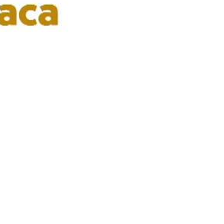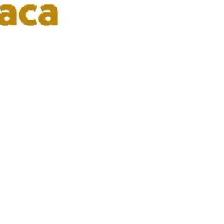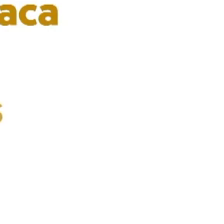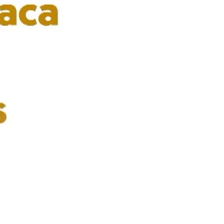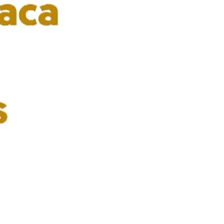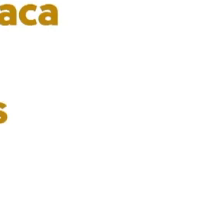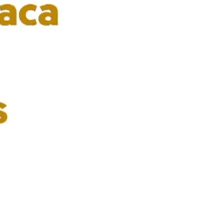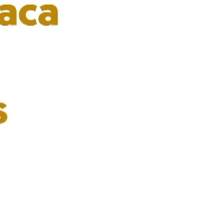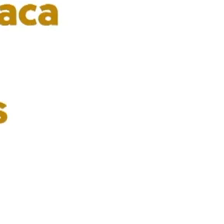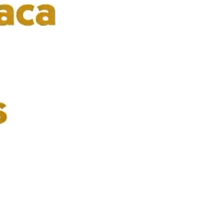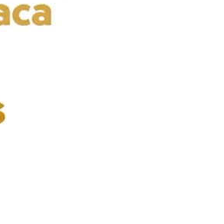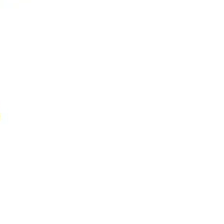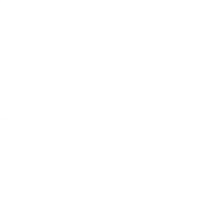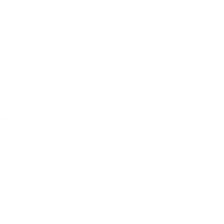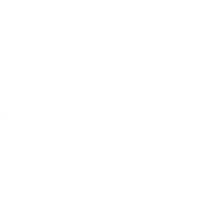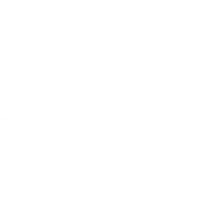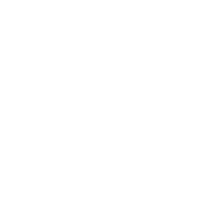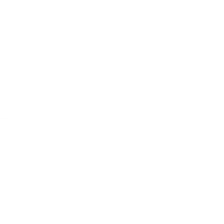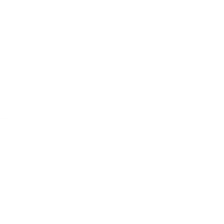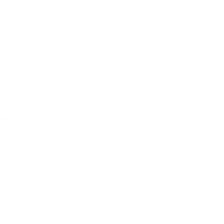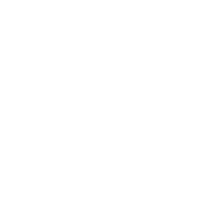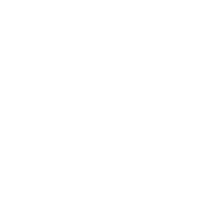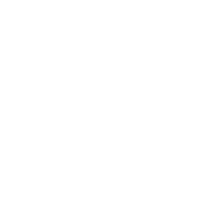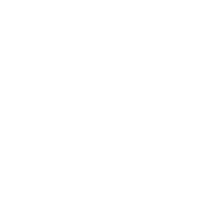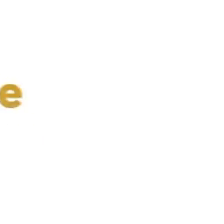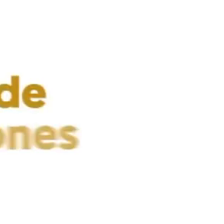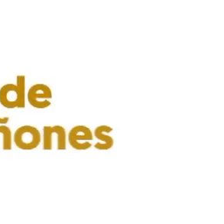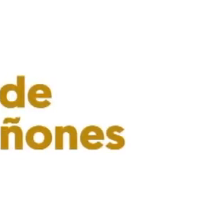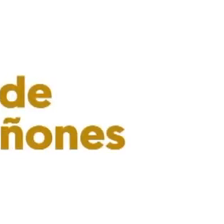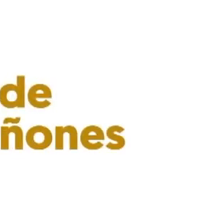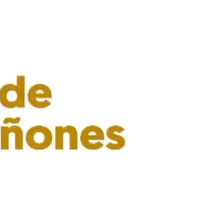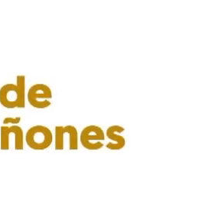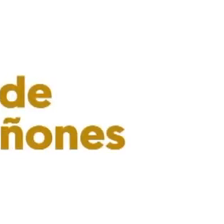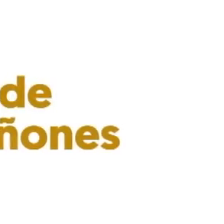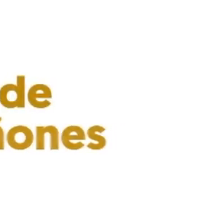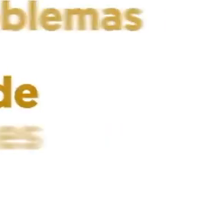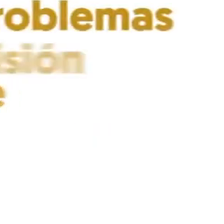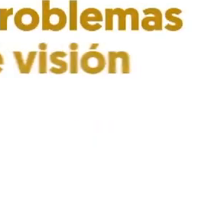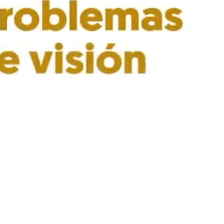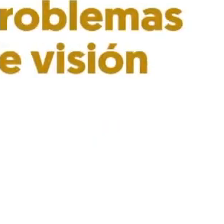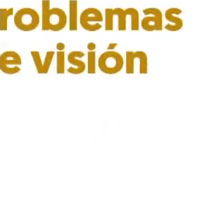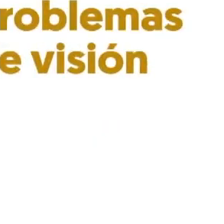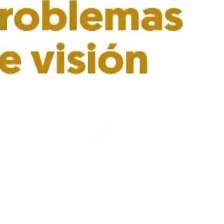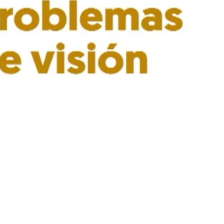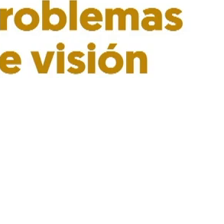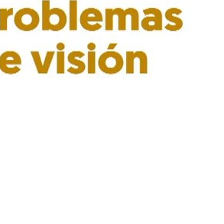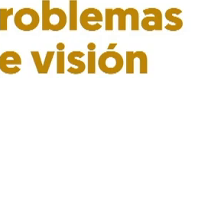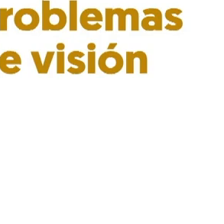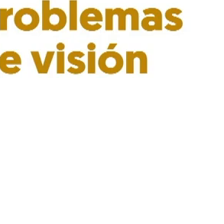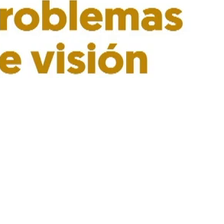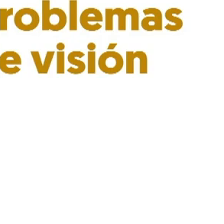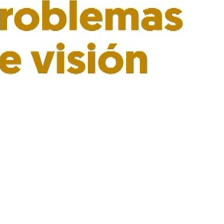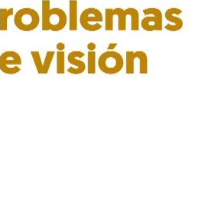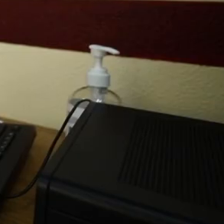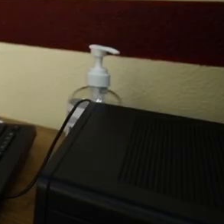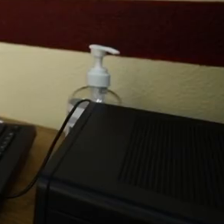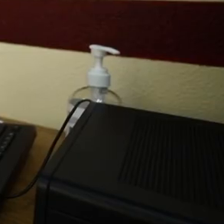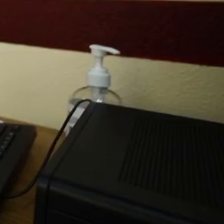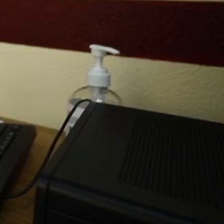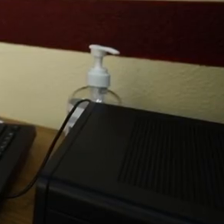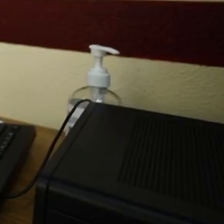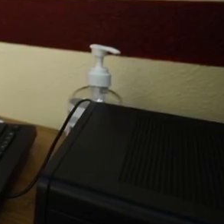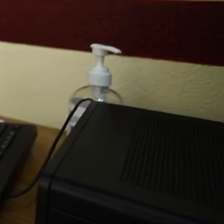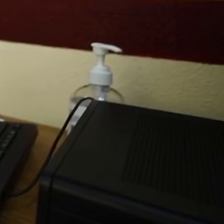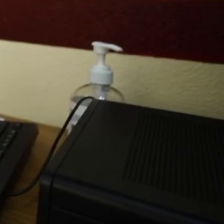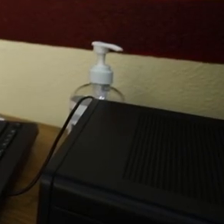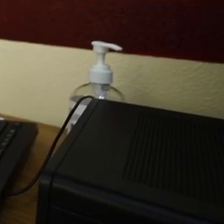cardíaca, embolias y daño cerebrovascular, falla de riñones y problemas de visión. ¿Y